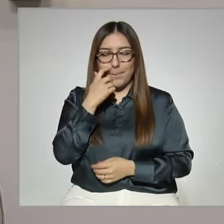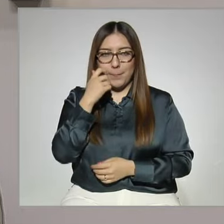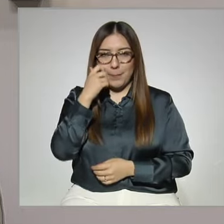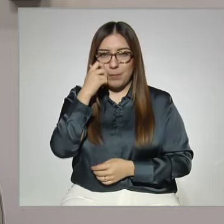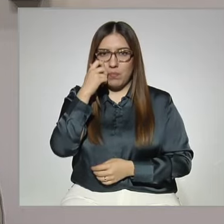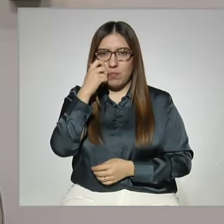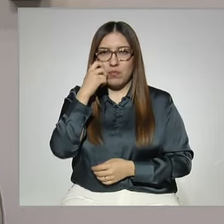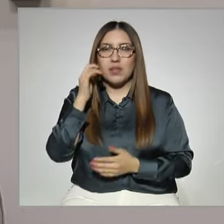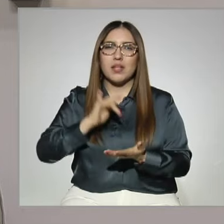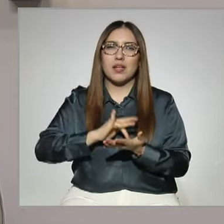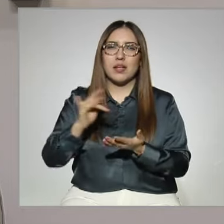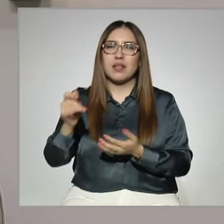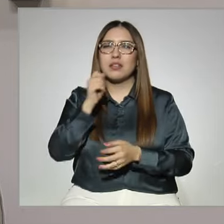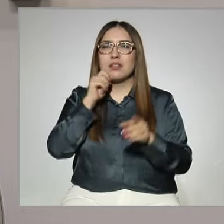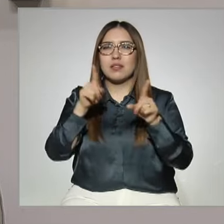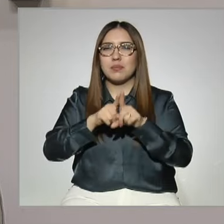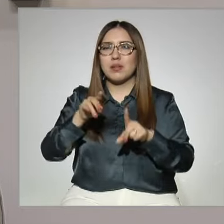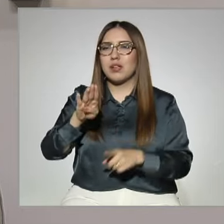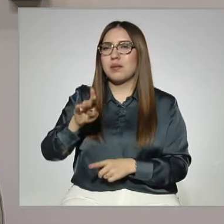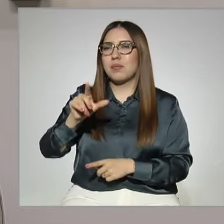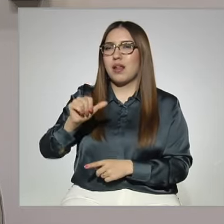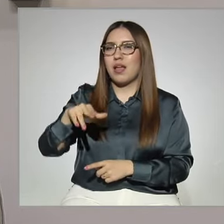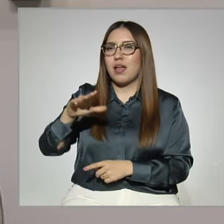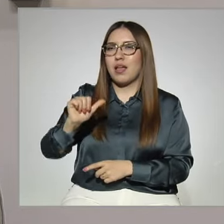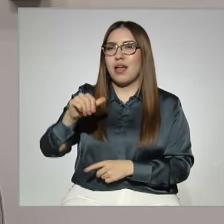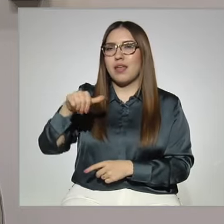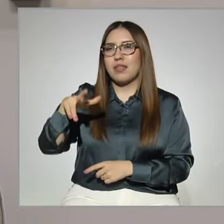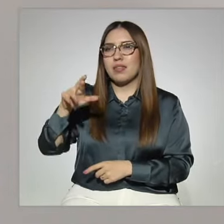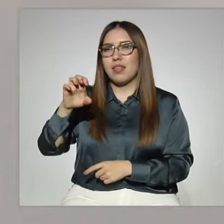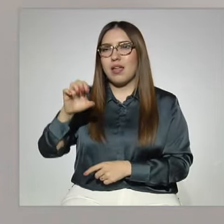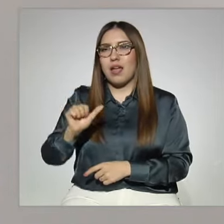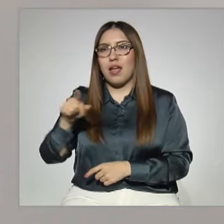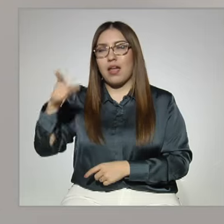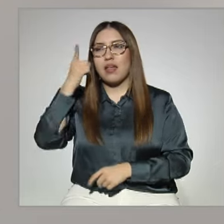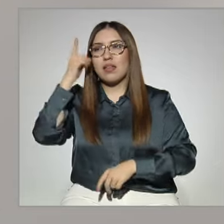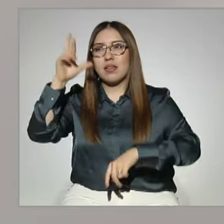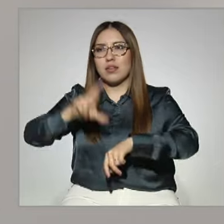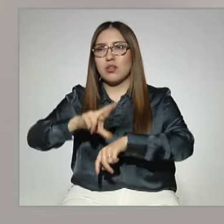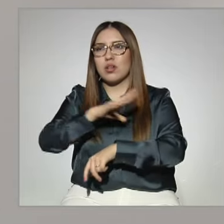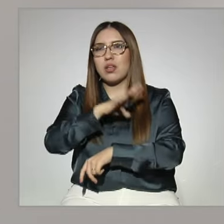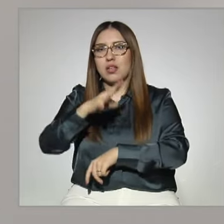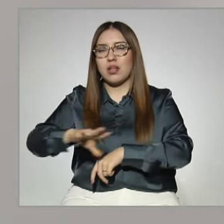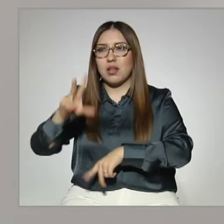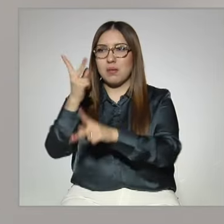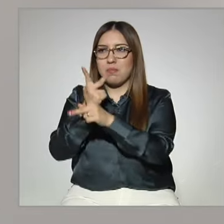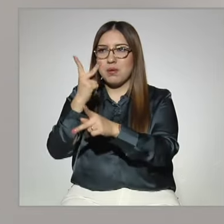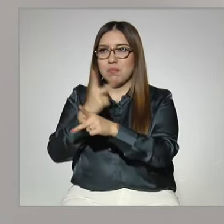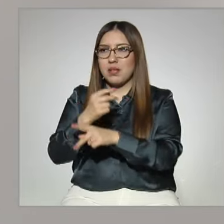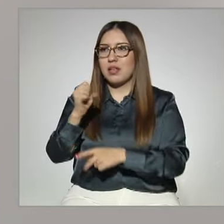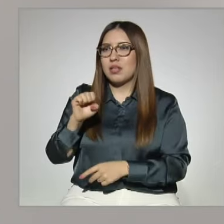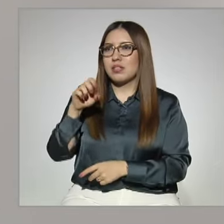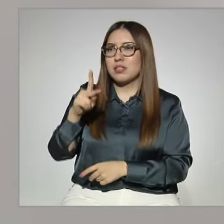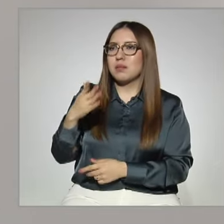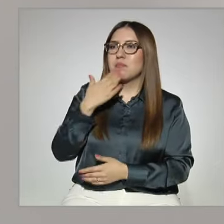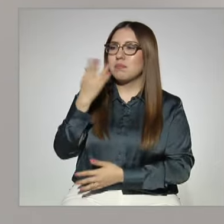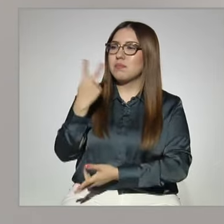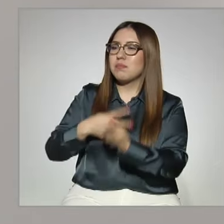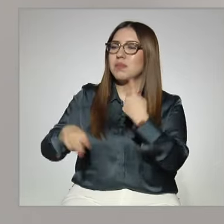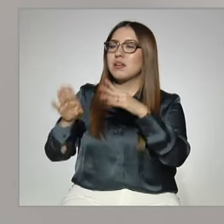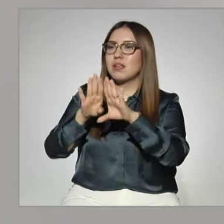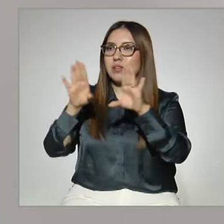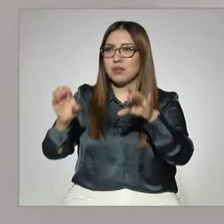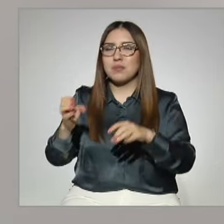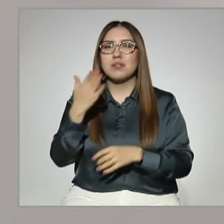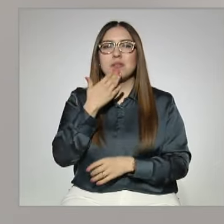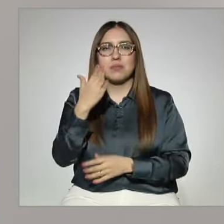y también agradecer a Blanca Andrea Miranda Atena, directora general del Bachillerato de la CEP. Bienvenida, ¿cómo estás? Muy bien, muy buenos días.